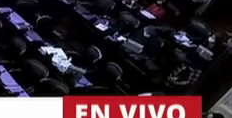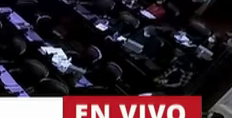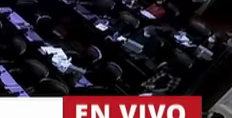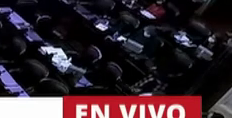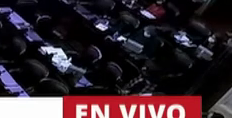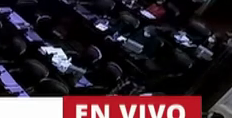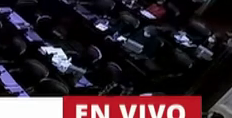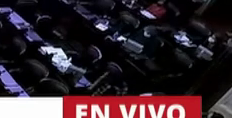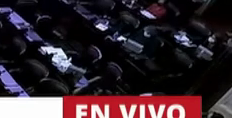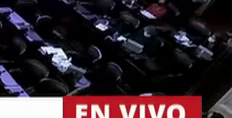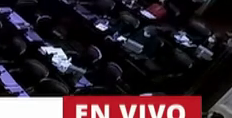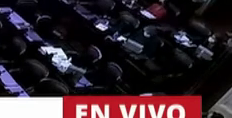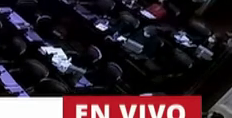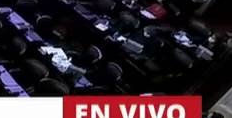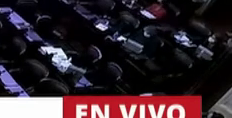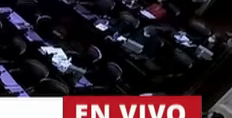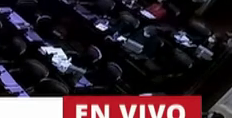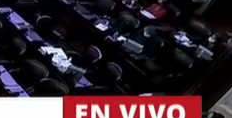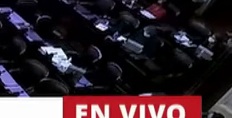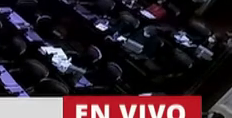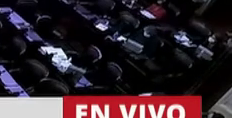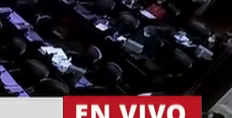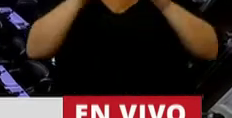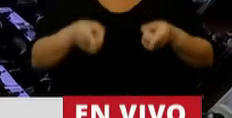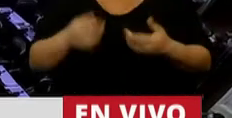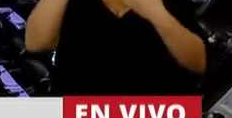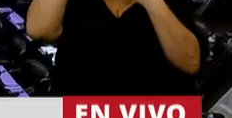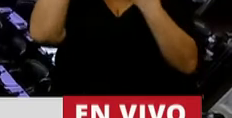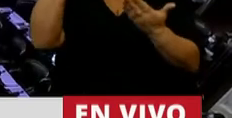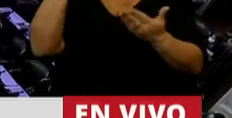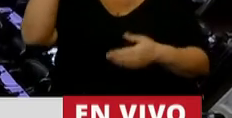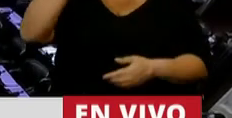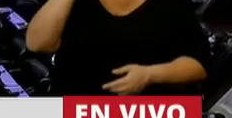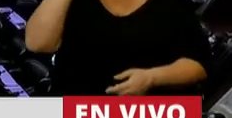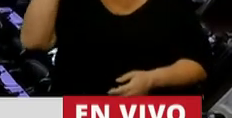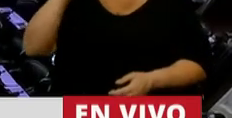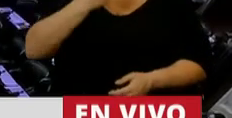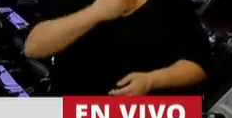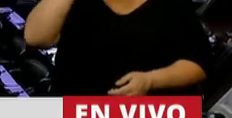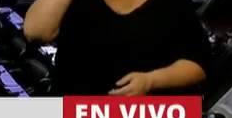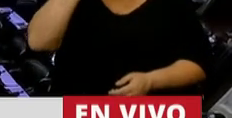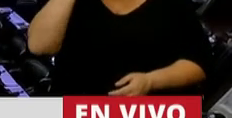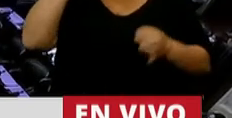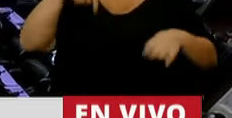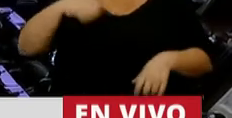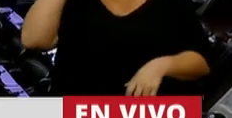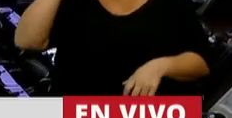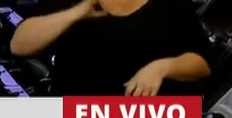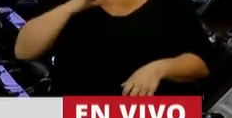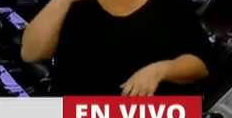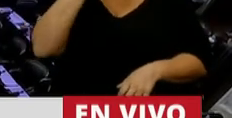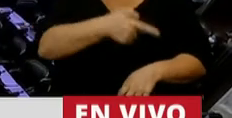Está, gracias, Presidente. Sumarme a este homenaje a Mariano Ferreira hoy a 10 años de su